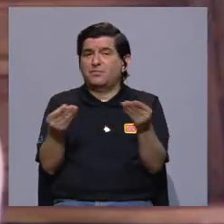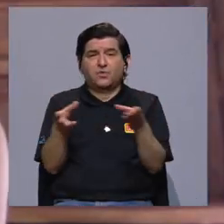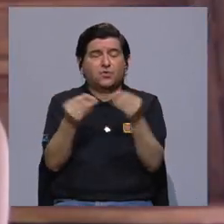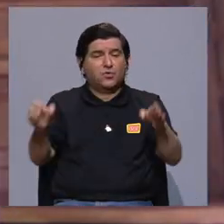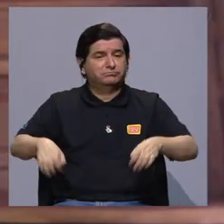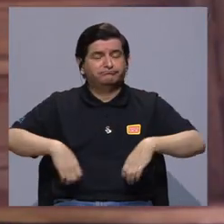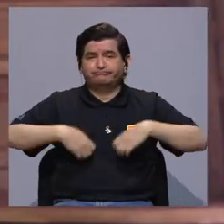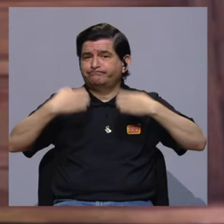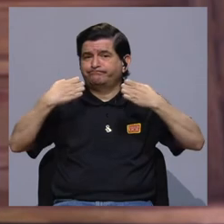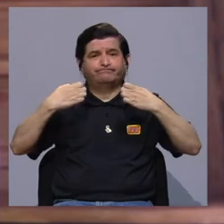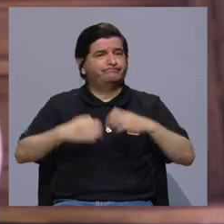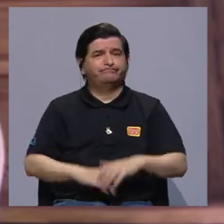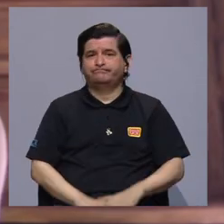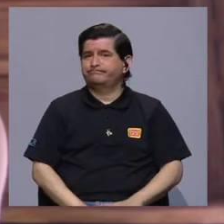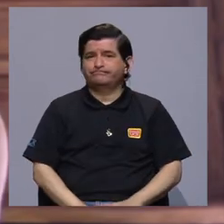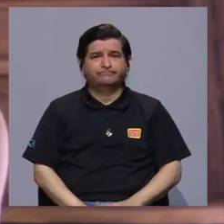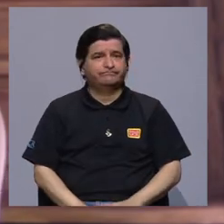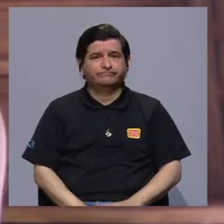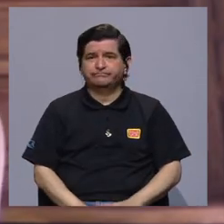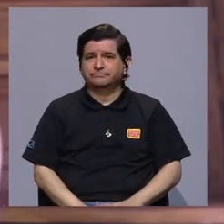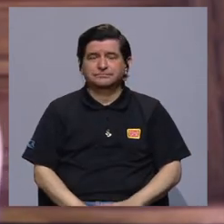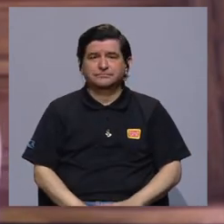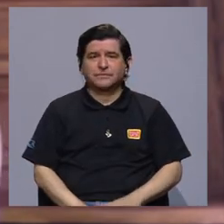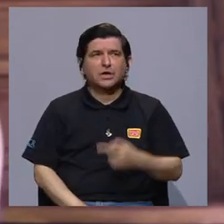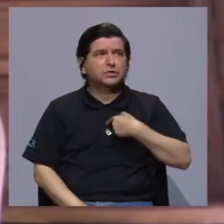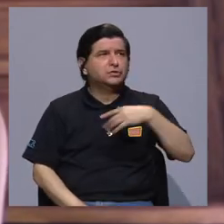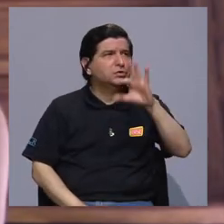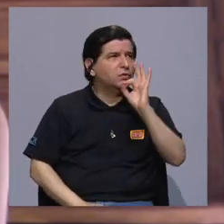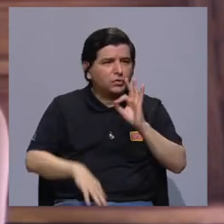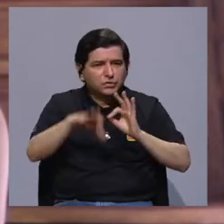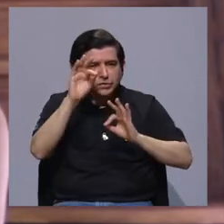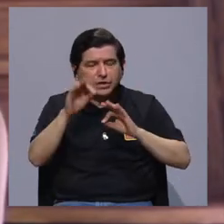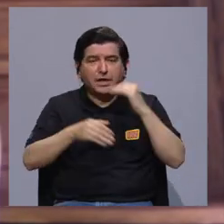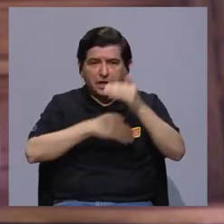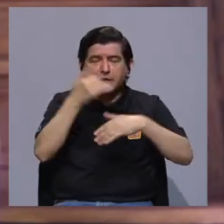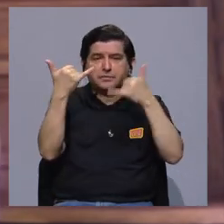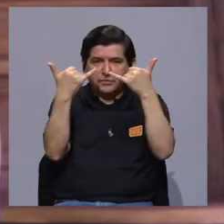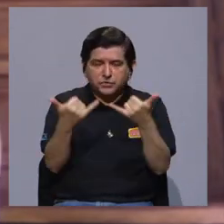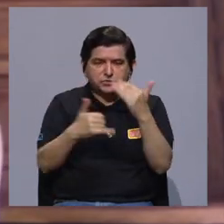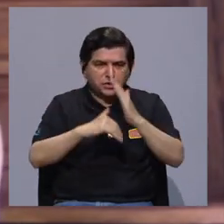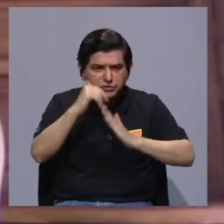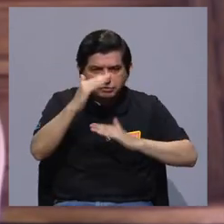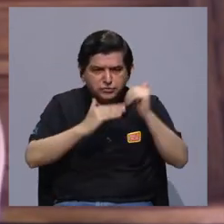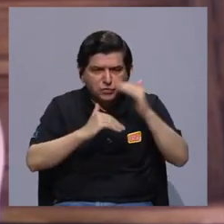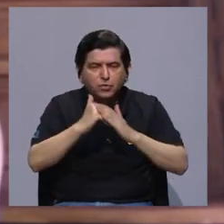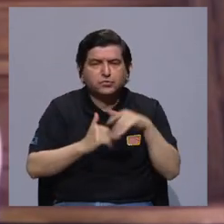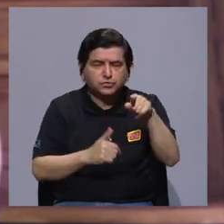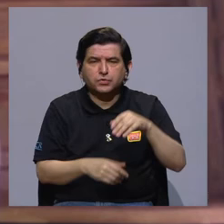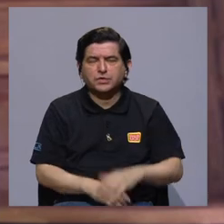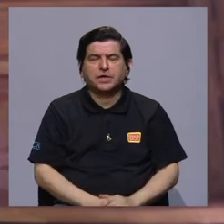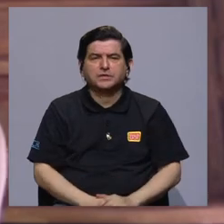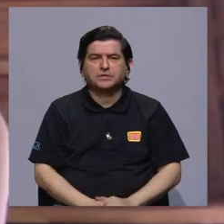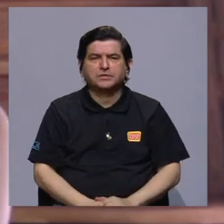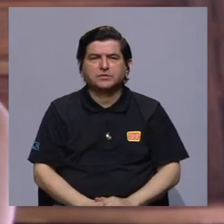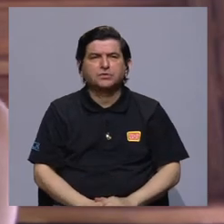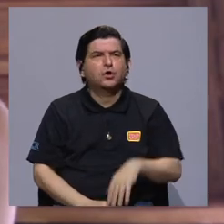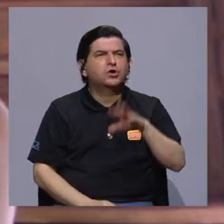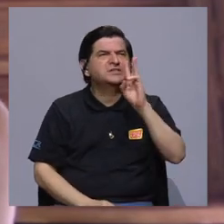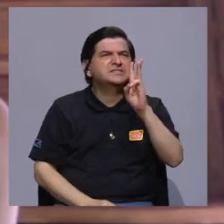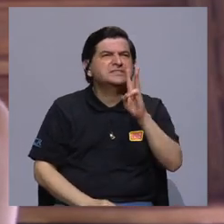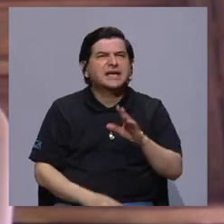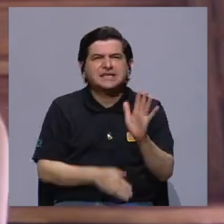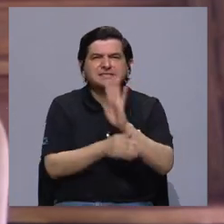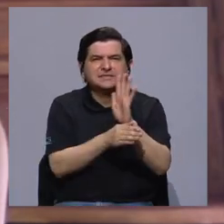tampoco hay mucha producción en ese sentido. Entonces, voy a seleccionar, estoy en ese proceso de construcción del corpus,